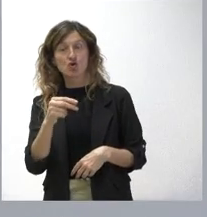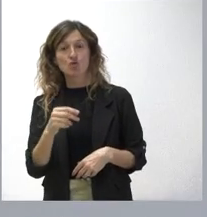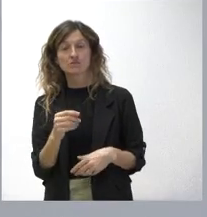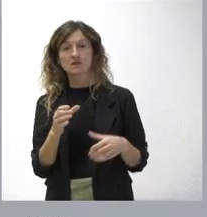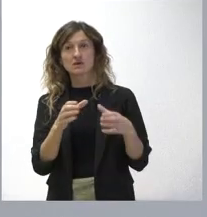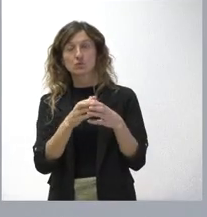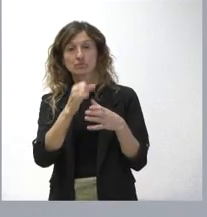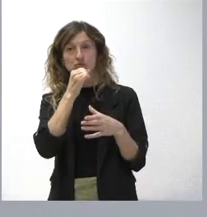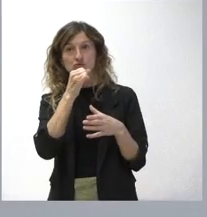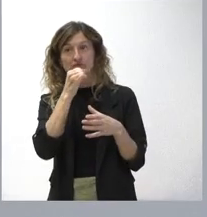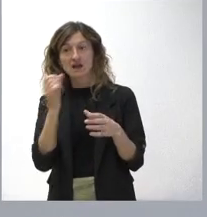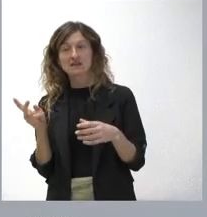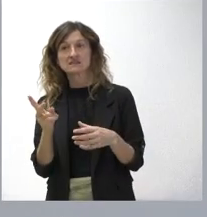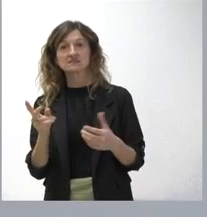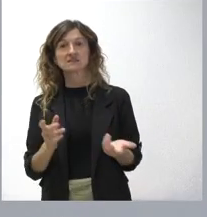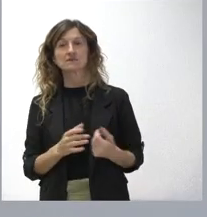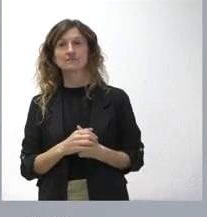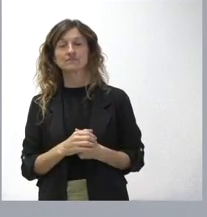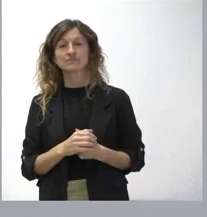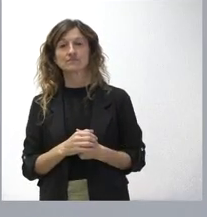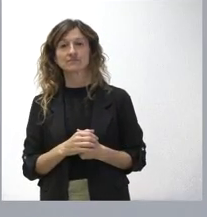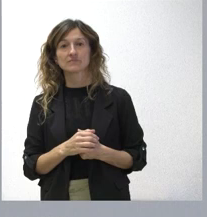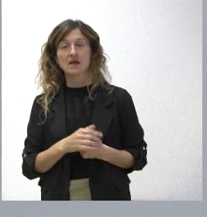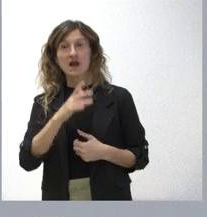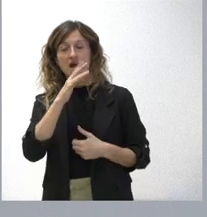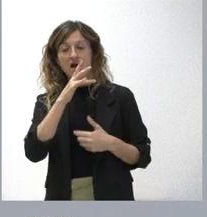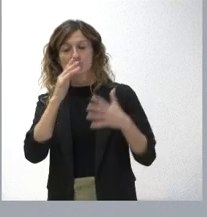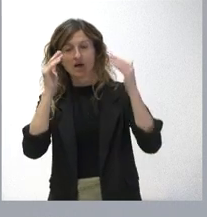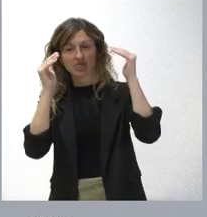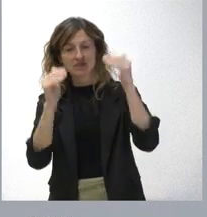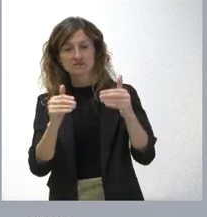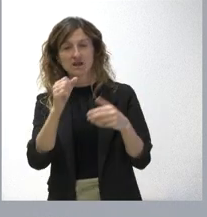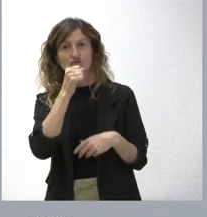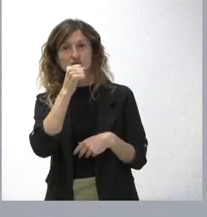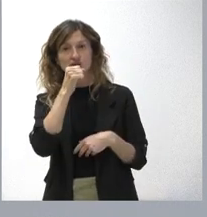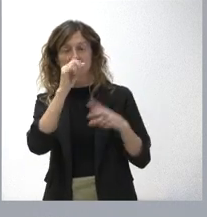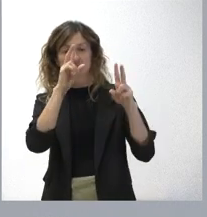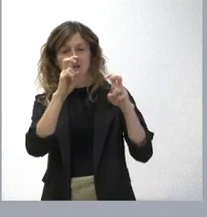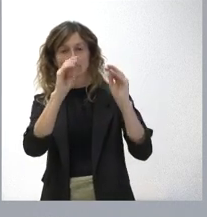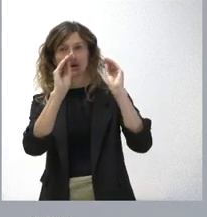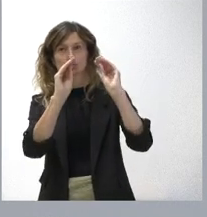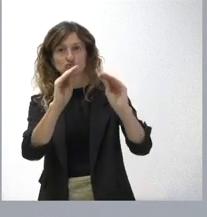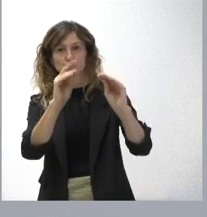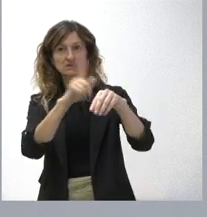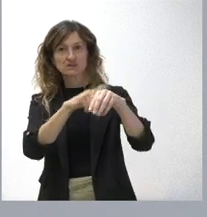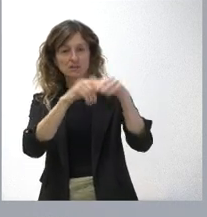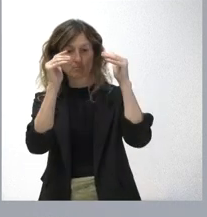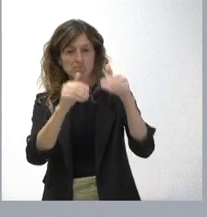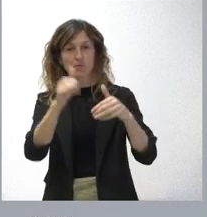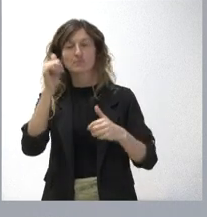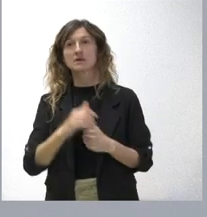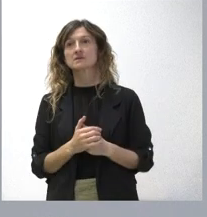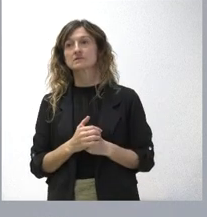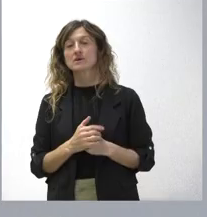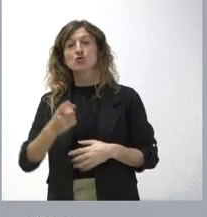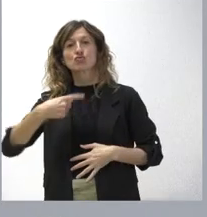Socialista, entendemos que se debe más bien a que está en este momento centrado en otras cuestiones que ocupan todo su tiempo. ¿Qué es lo que vamos